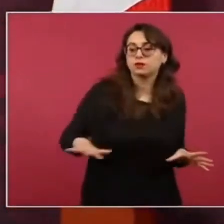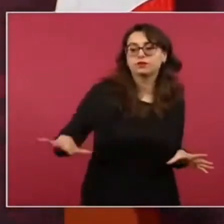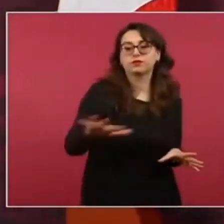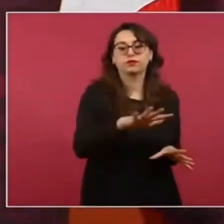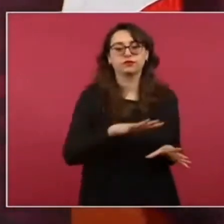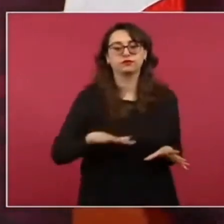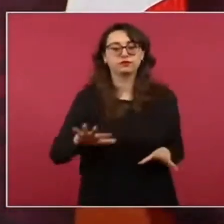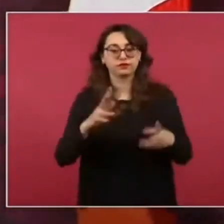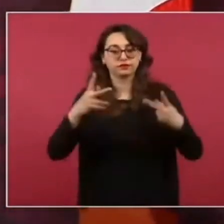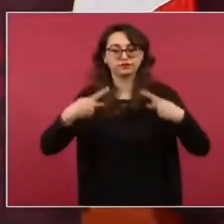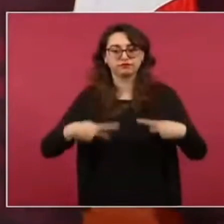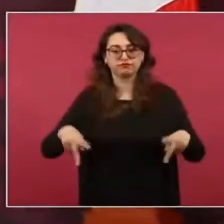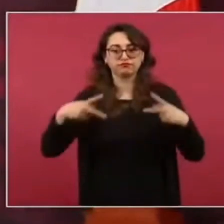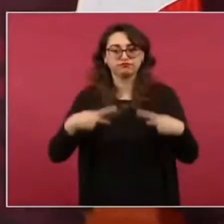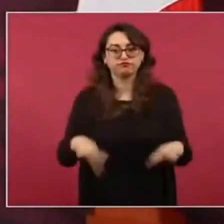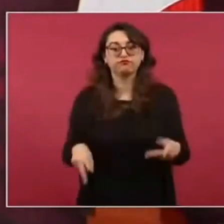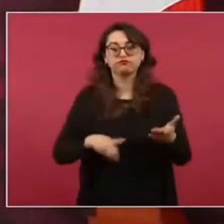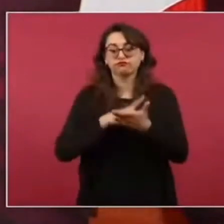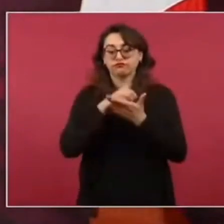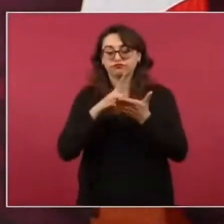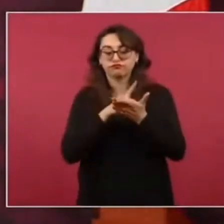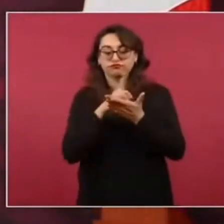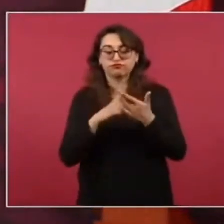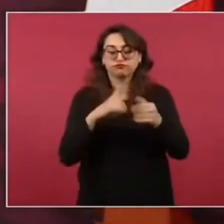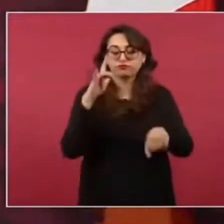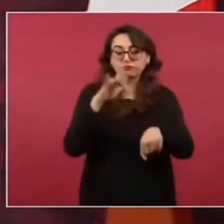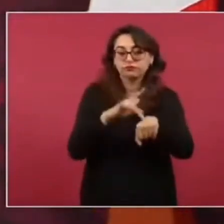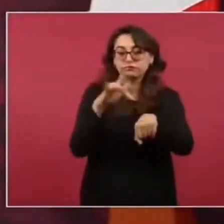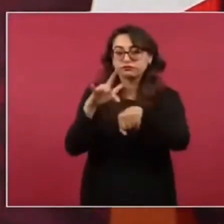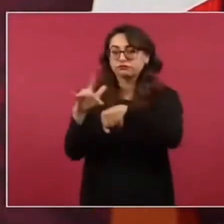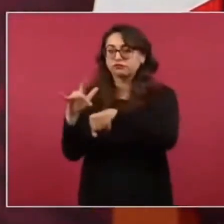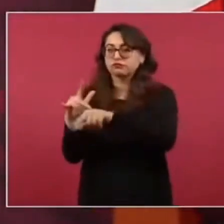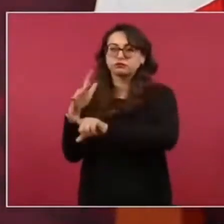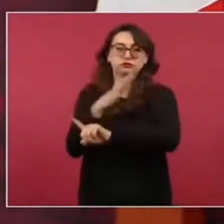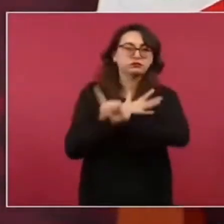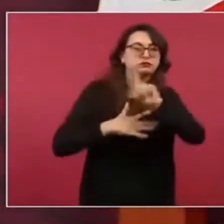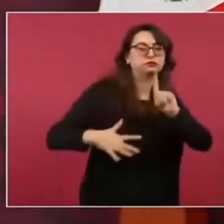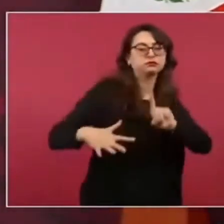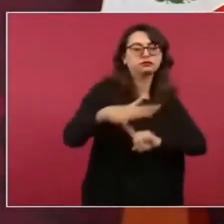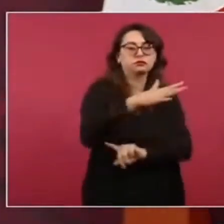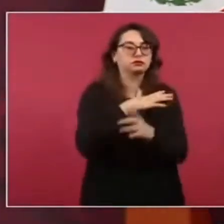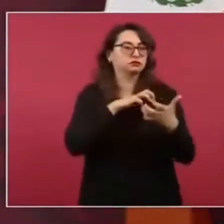más homicidios, más violencia,